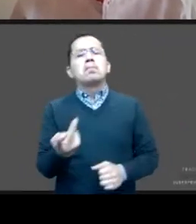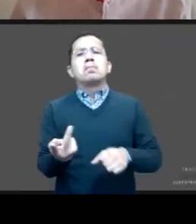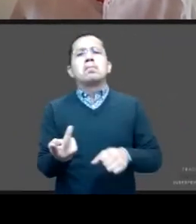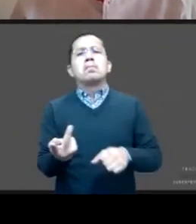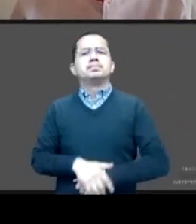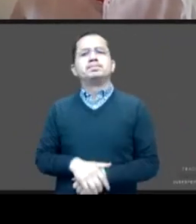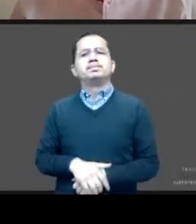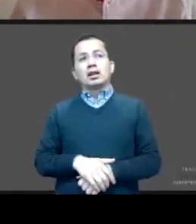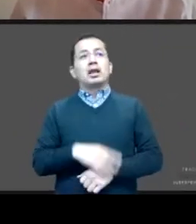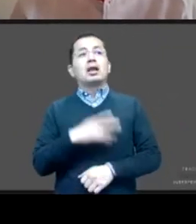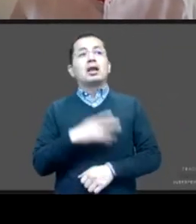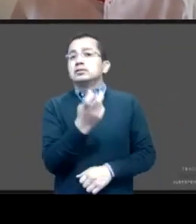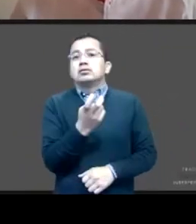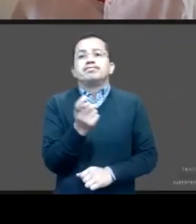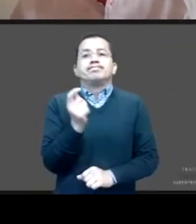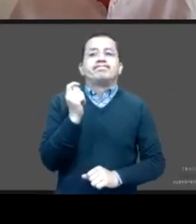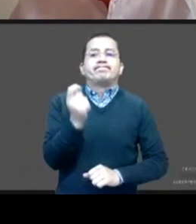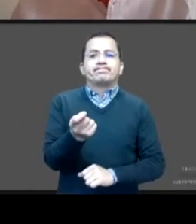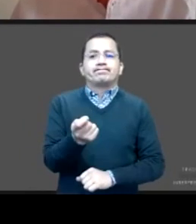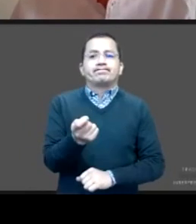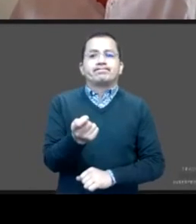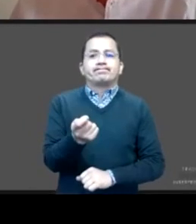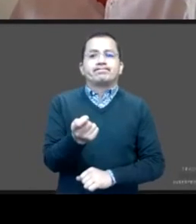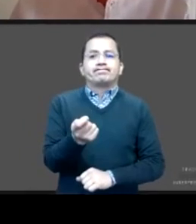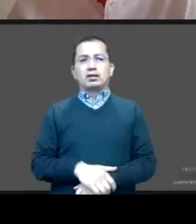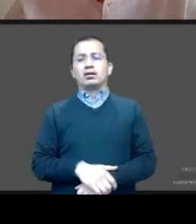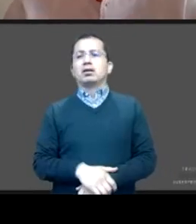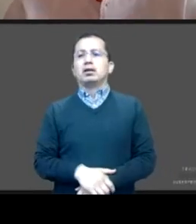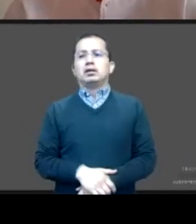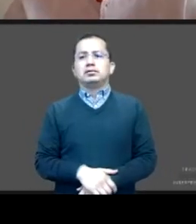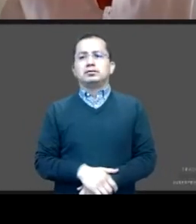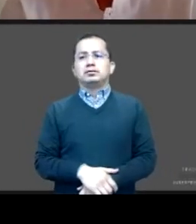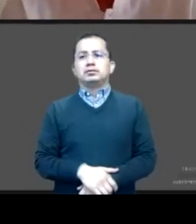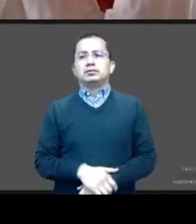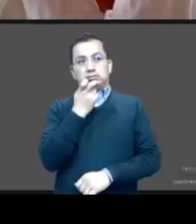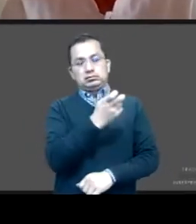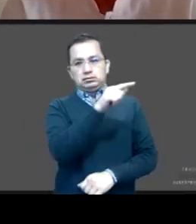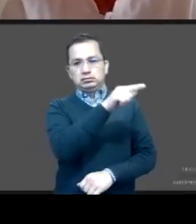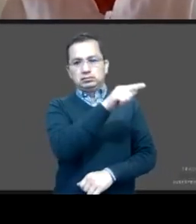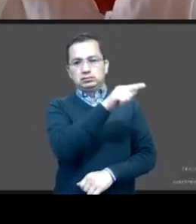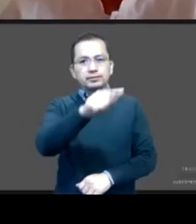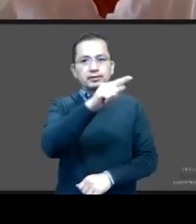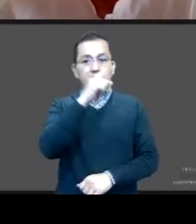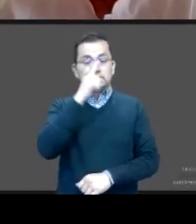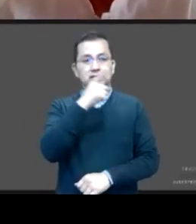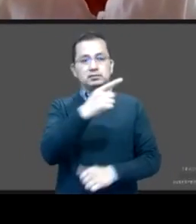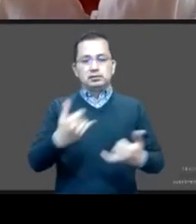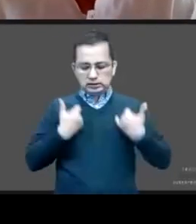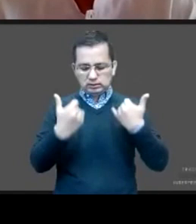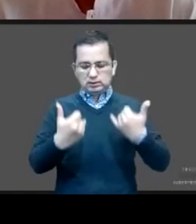la situación particular tan delicada por la que transcurren las niñas